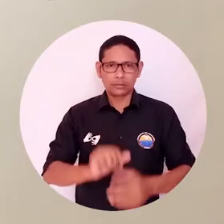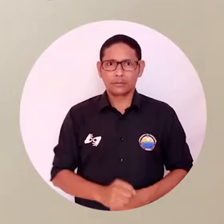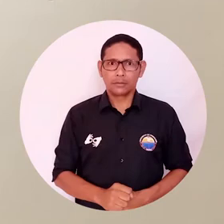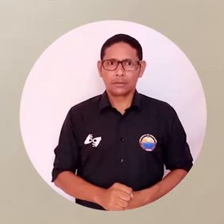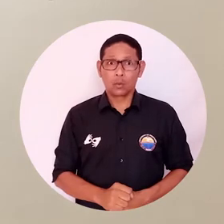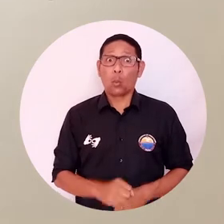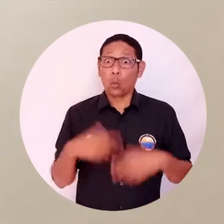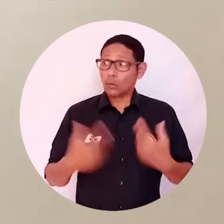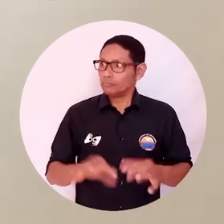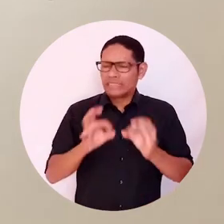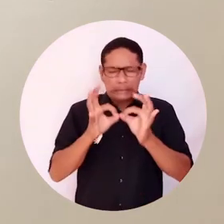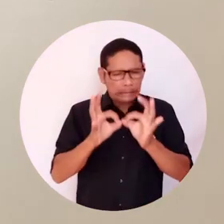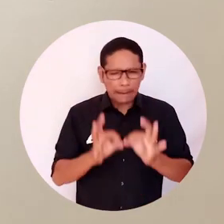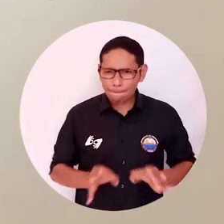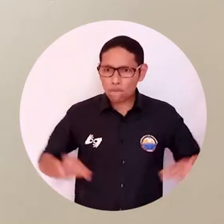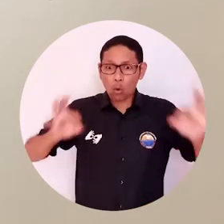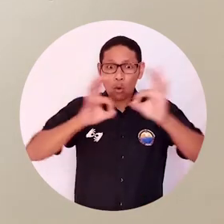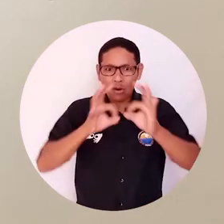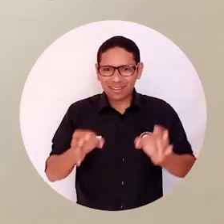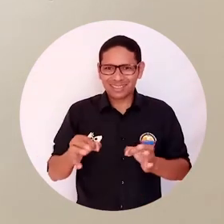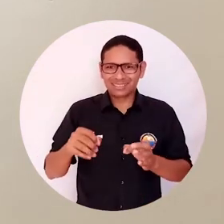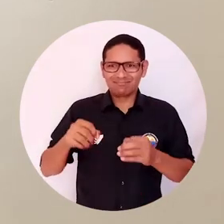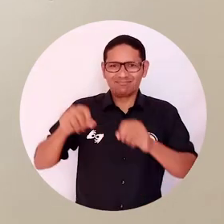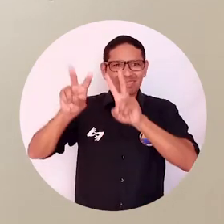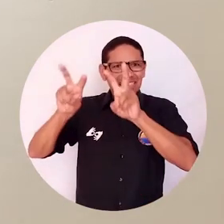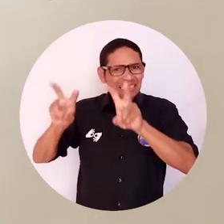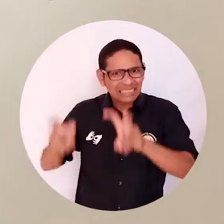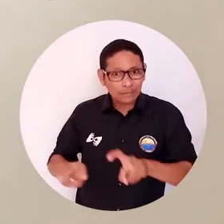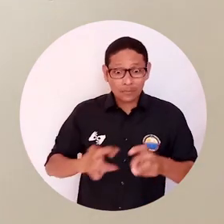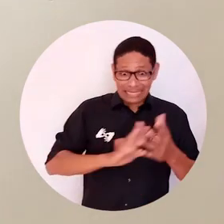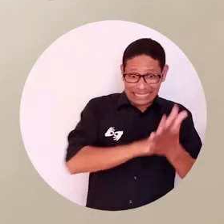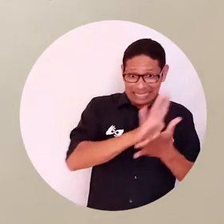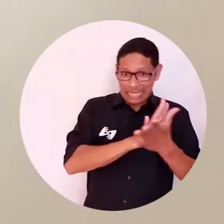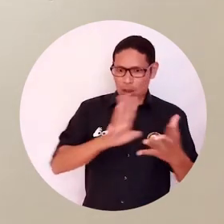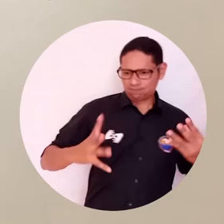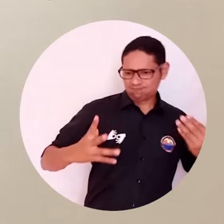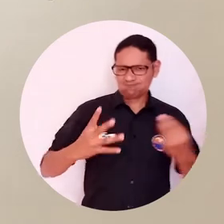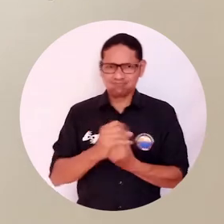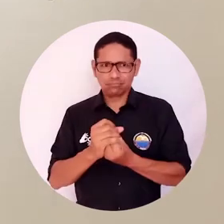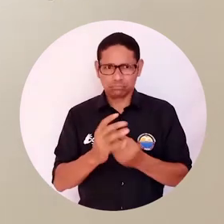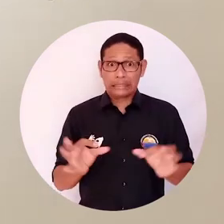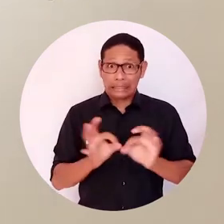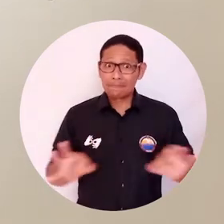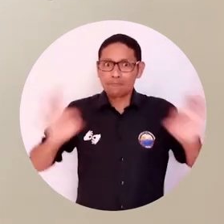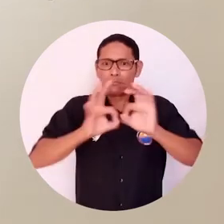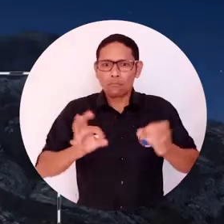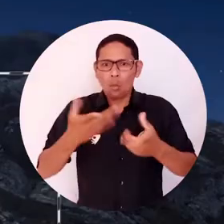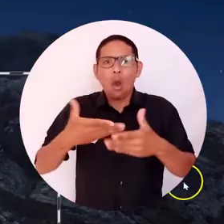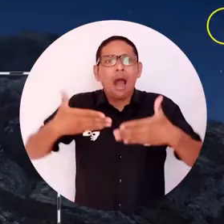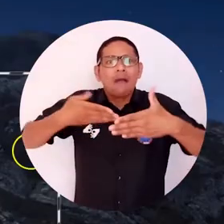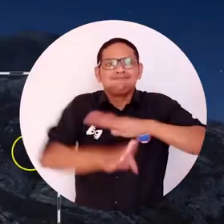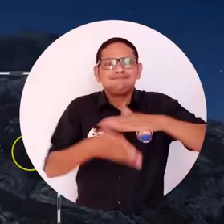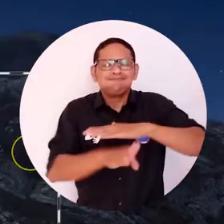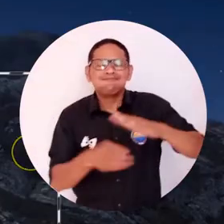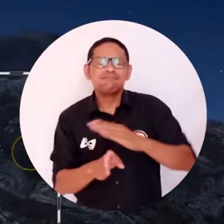importante incorporar la lengua de señas en estos contenidos porque permite el acceso